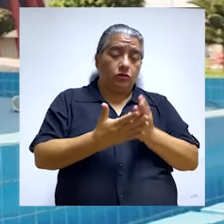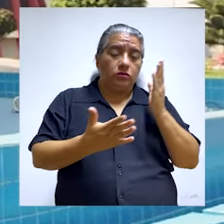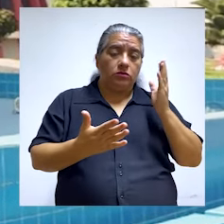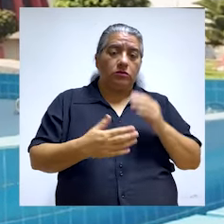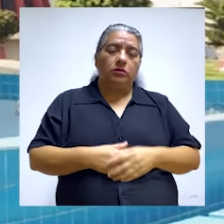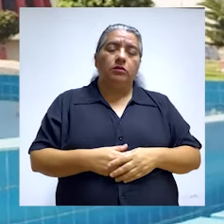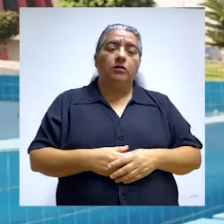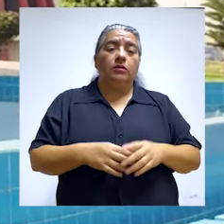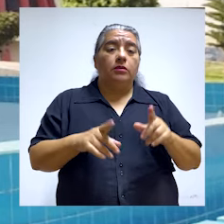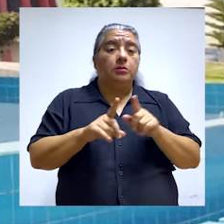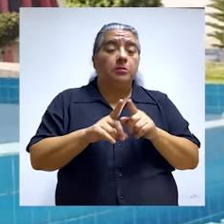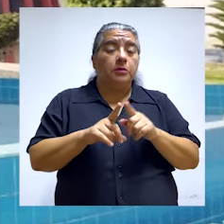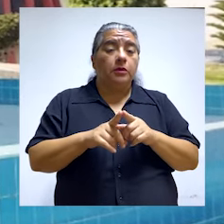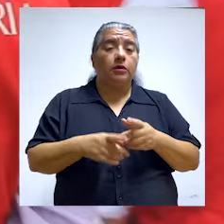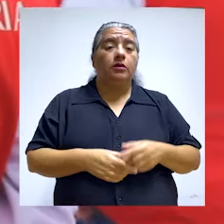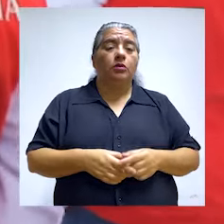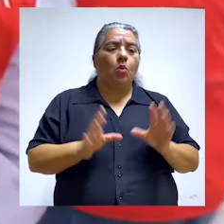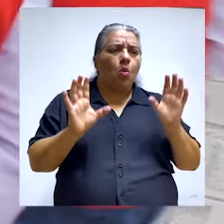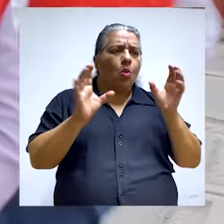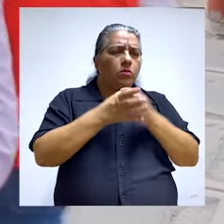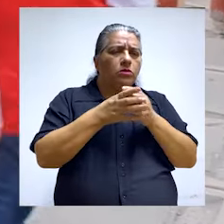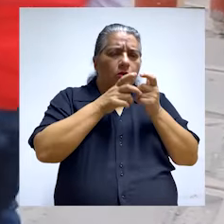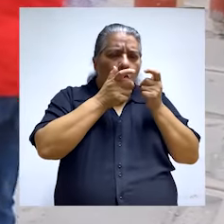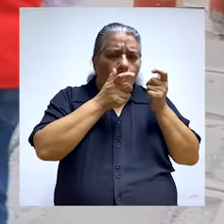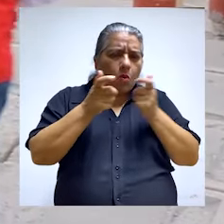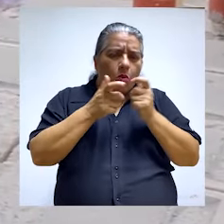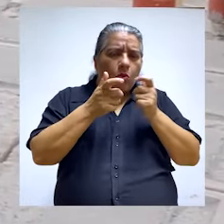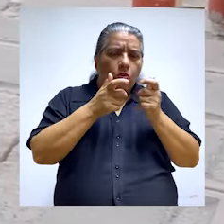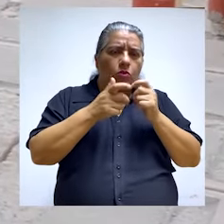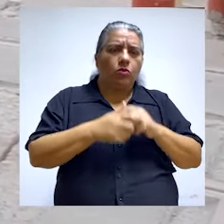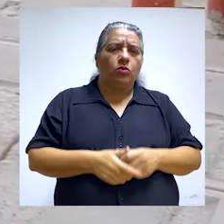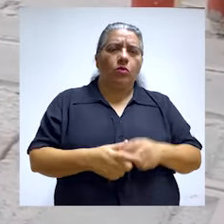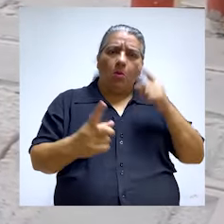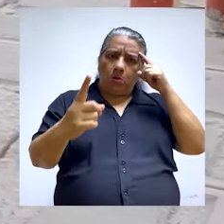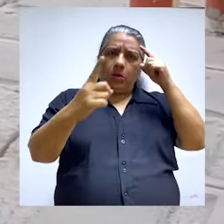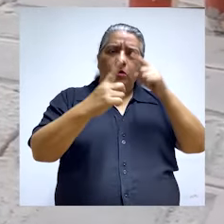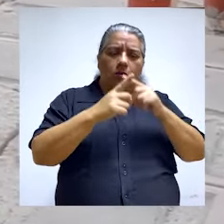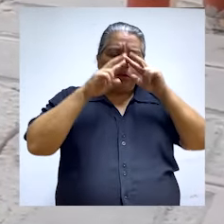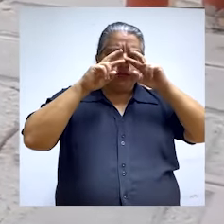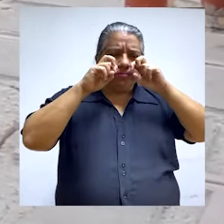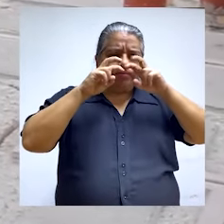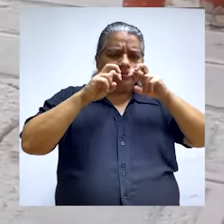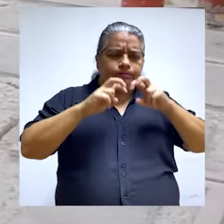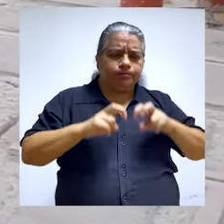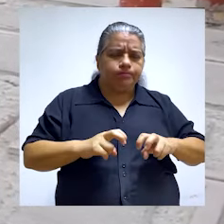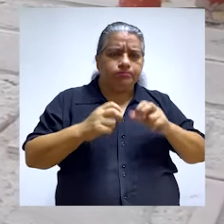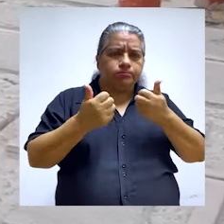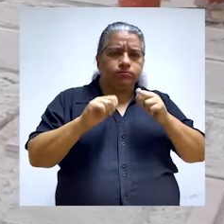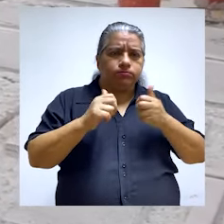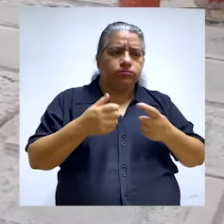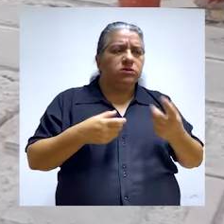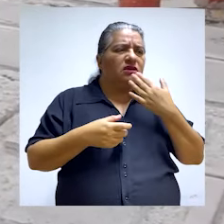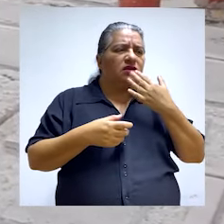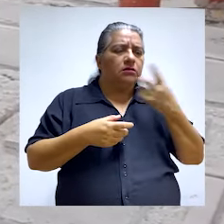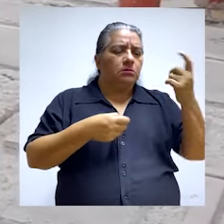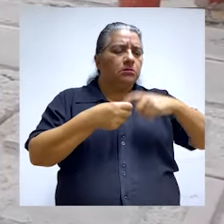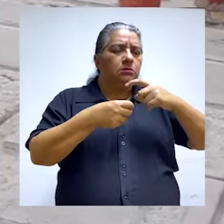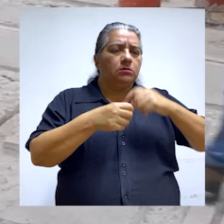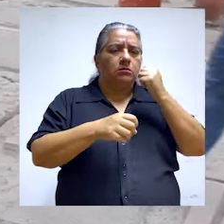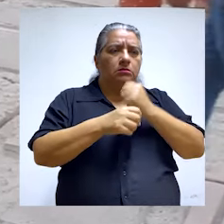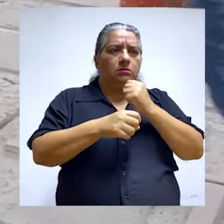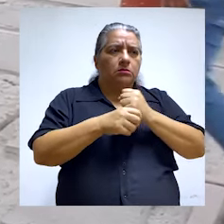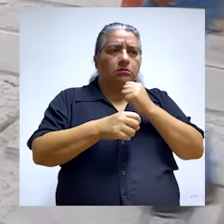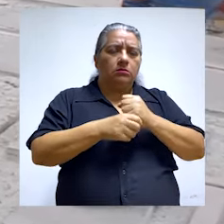las presuntas responsabilidades. Asimismo, acreditamos una Comisión de Control que tendrá por objetivo examinar y